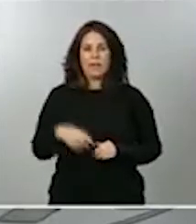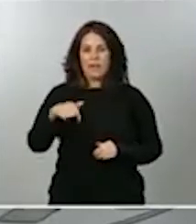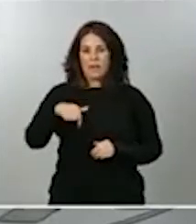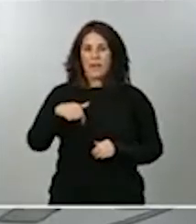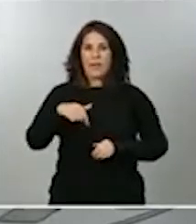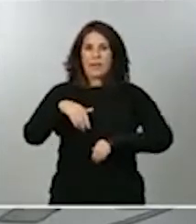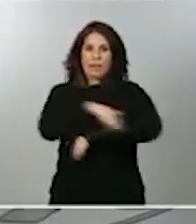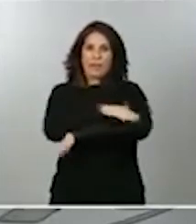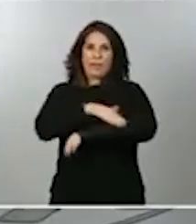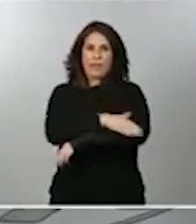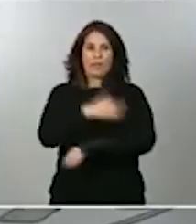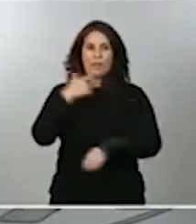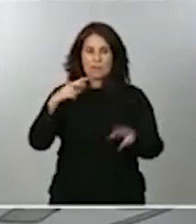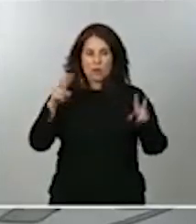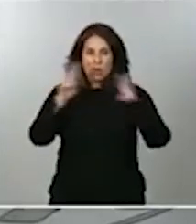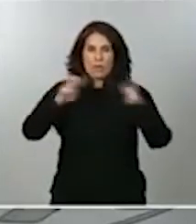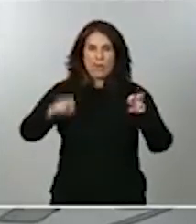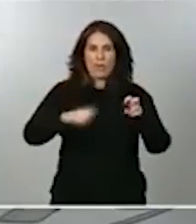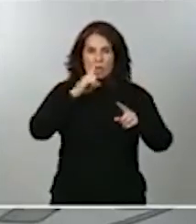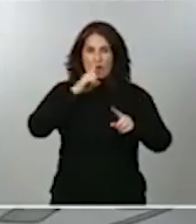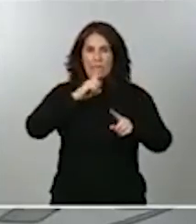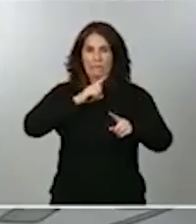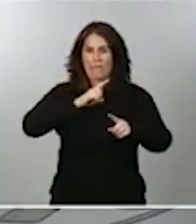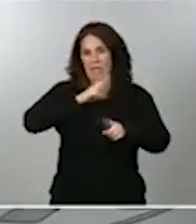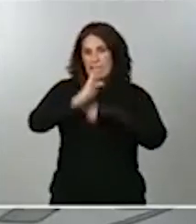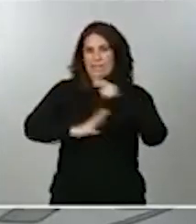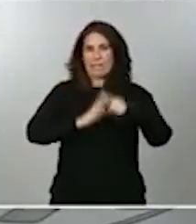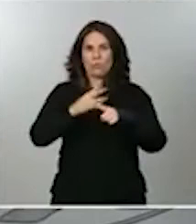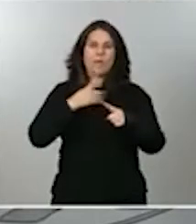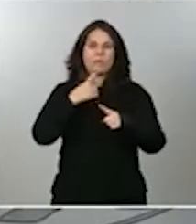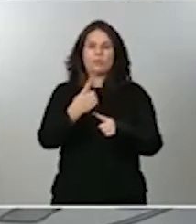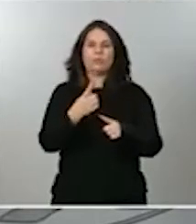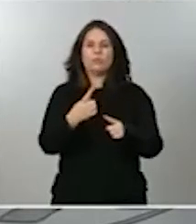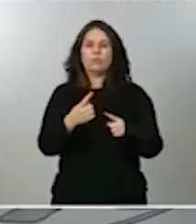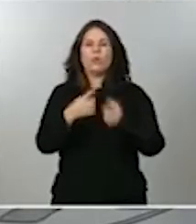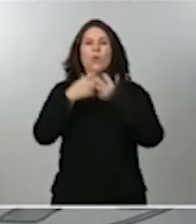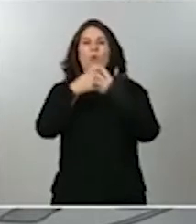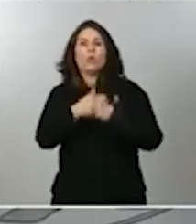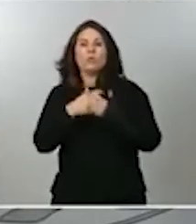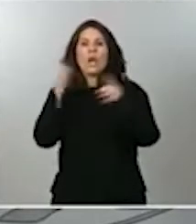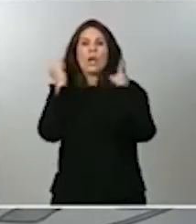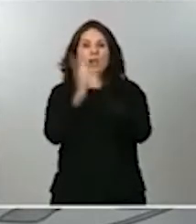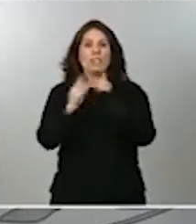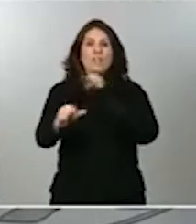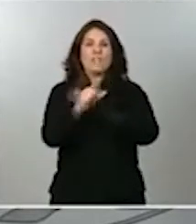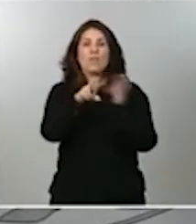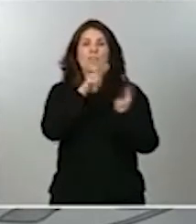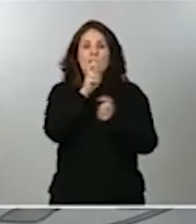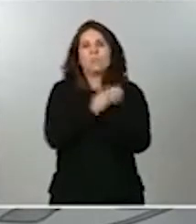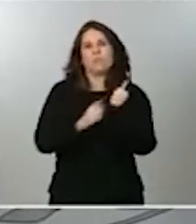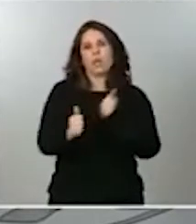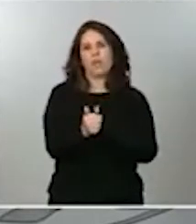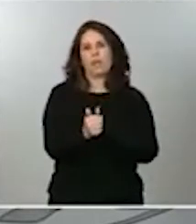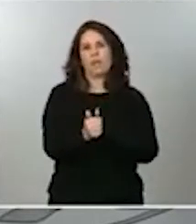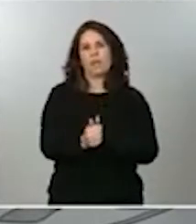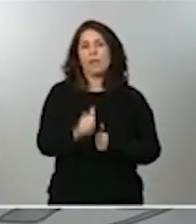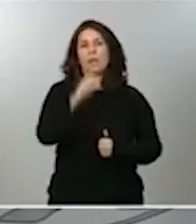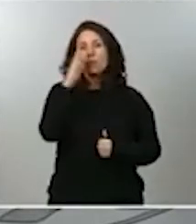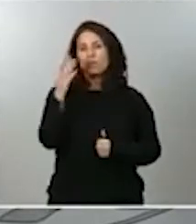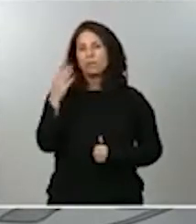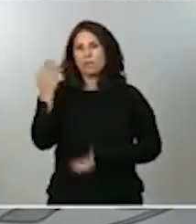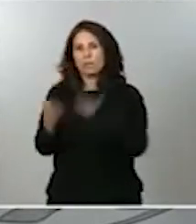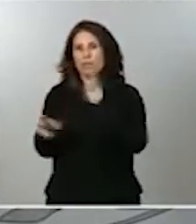legislatura, la lucha contra el fraude fiscal es una prioridad y lo es porque no hay justicia social, no hay justicia